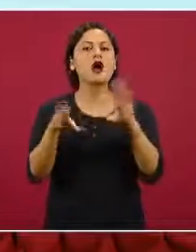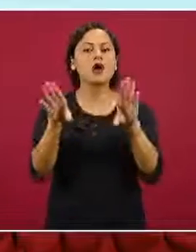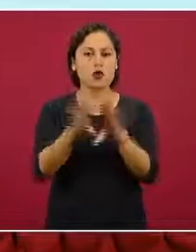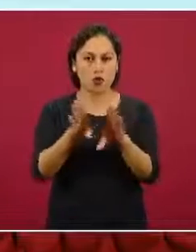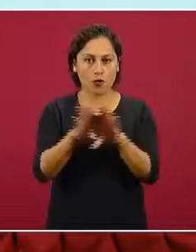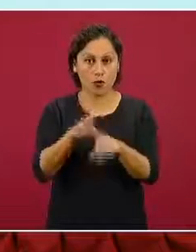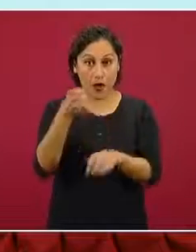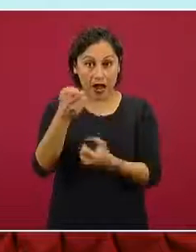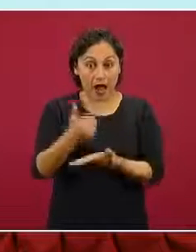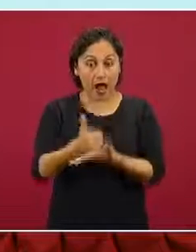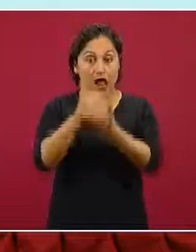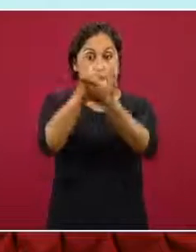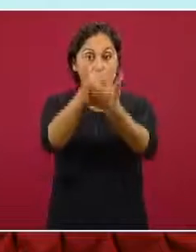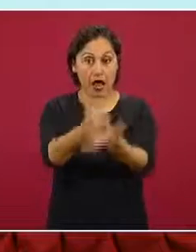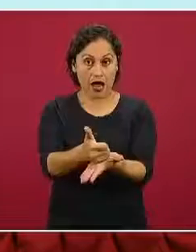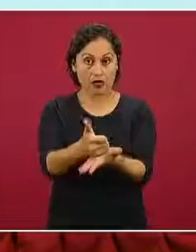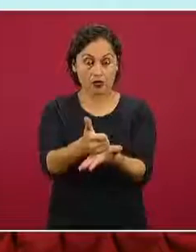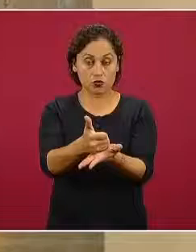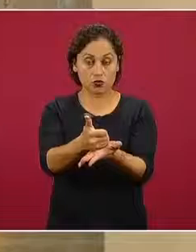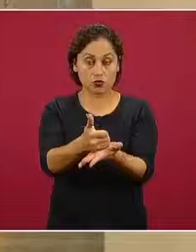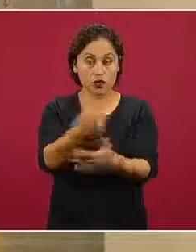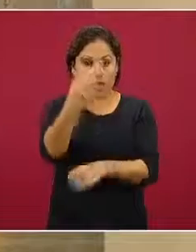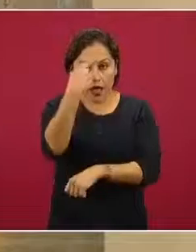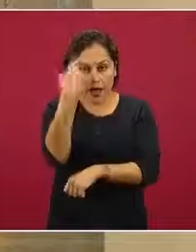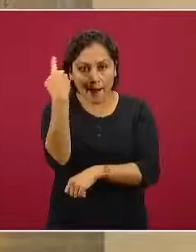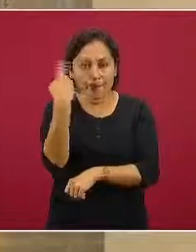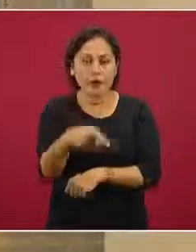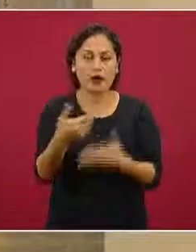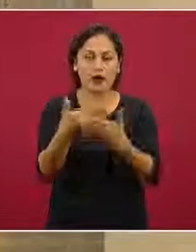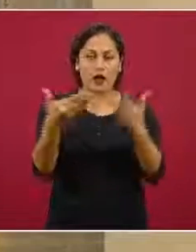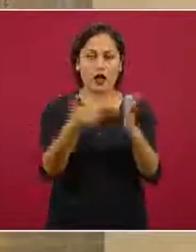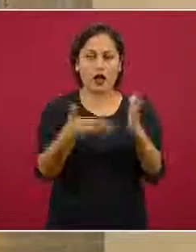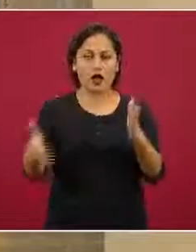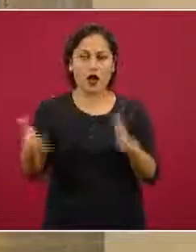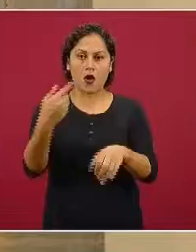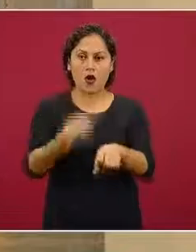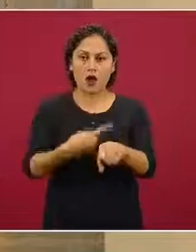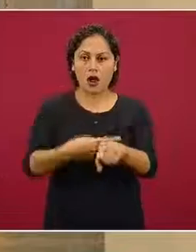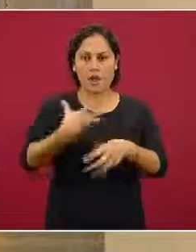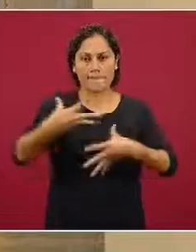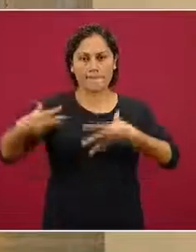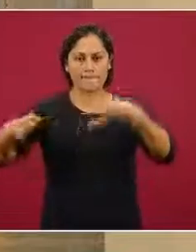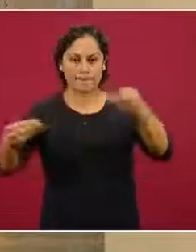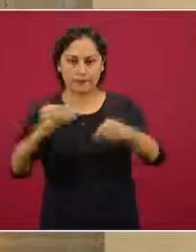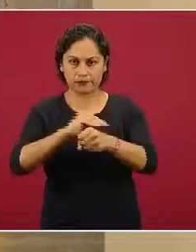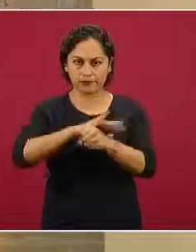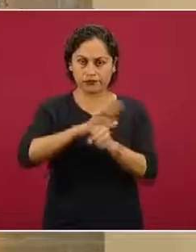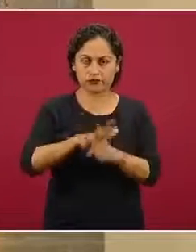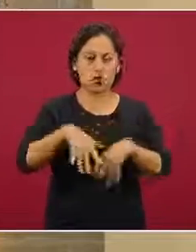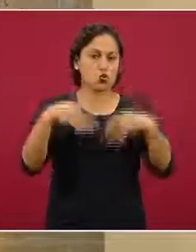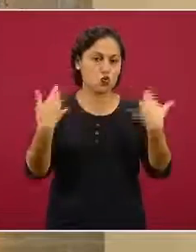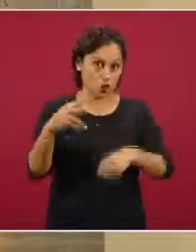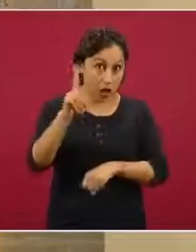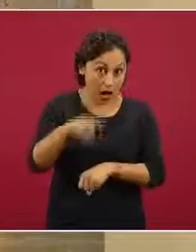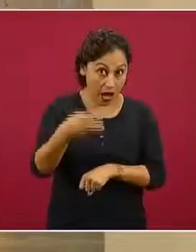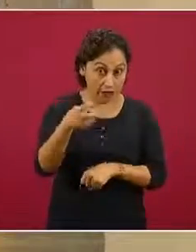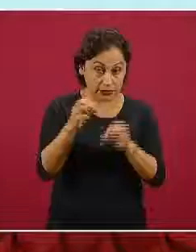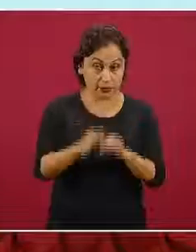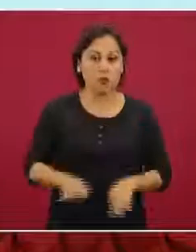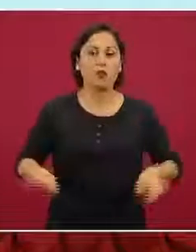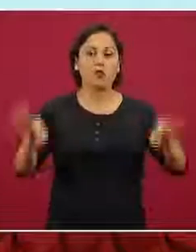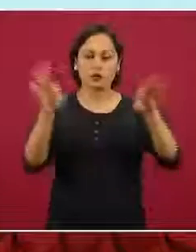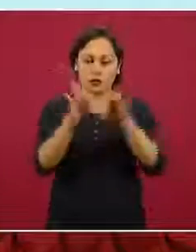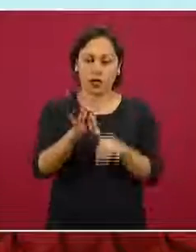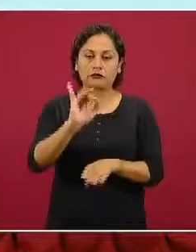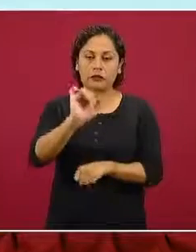combate no solamente del gran problema de la epidemia creciente, importante y de enorme impacto que es el